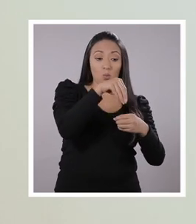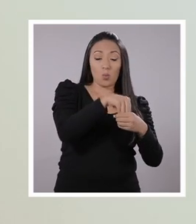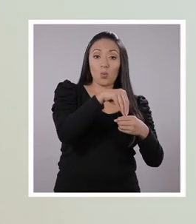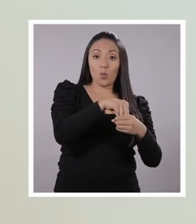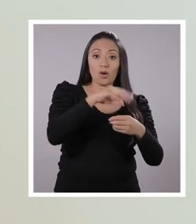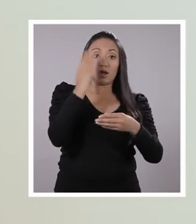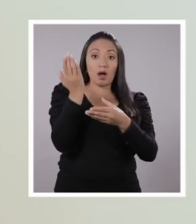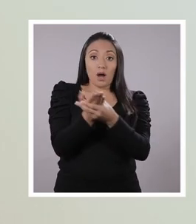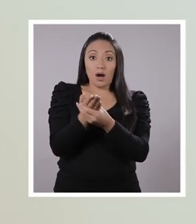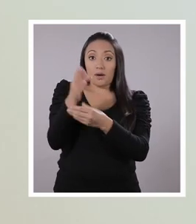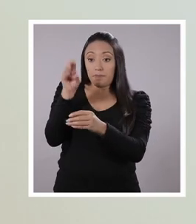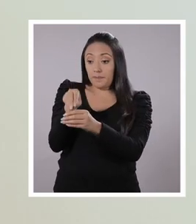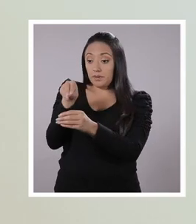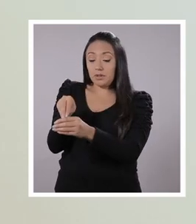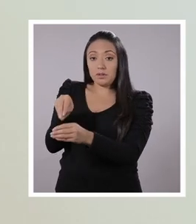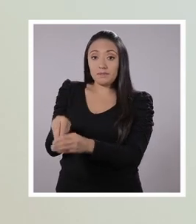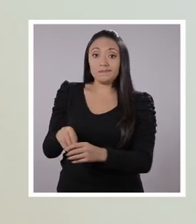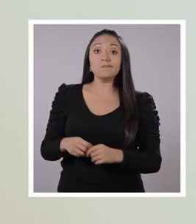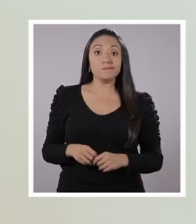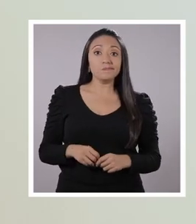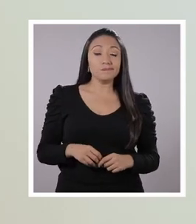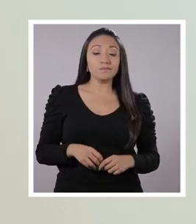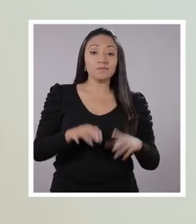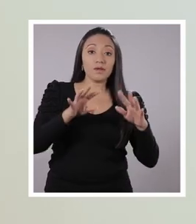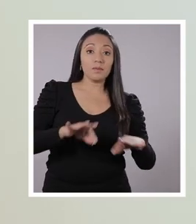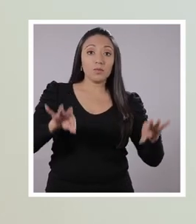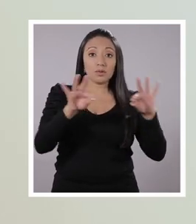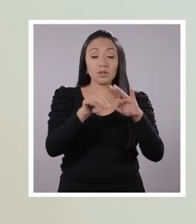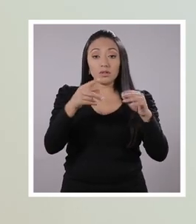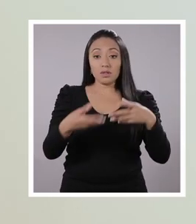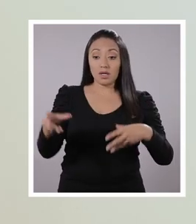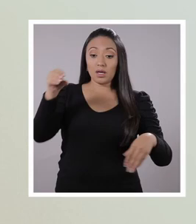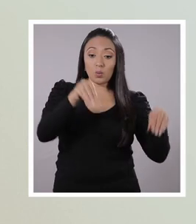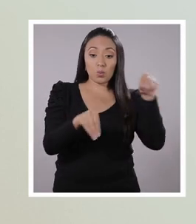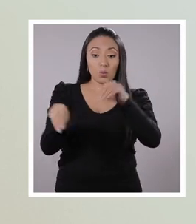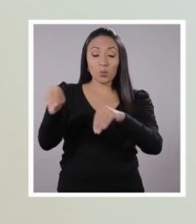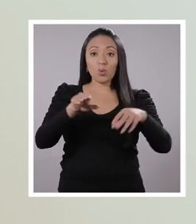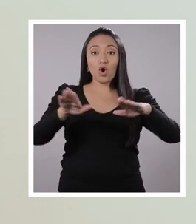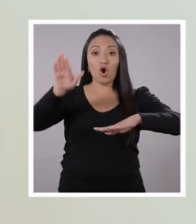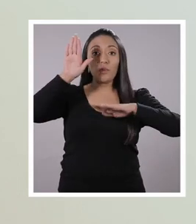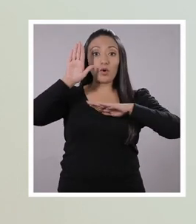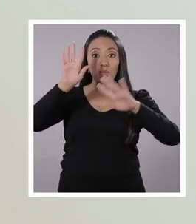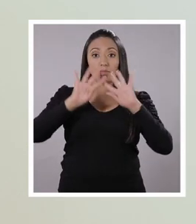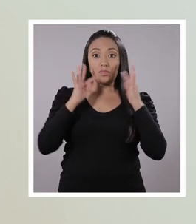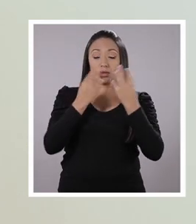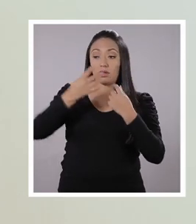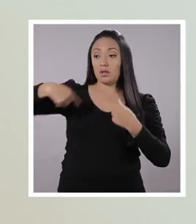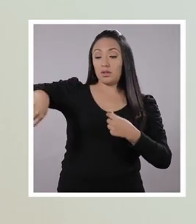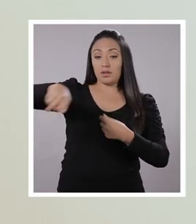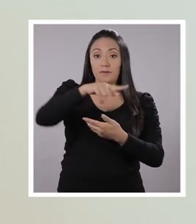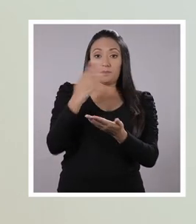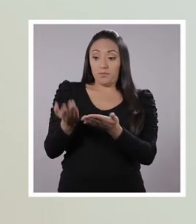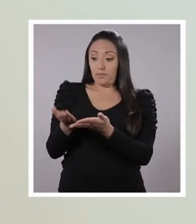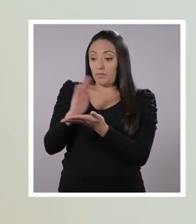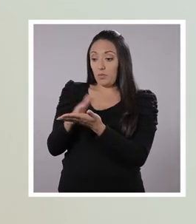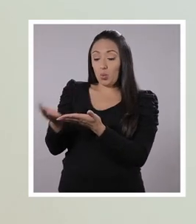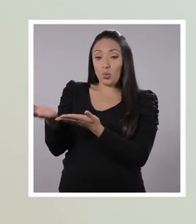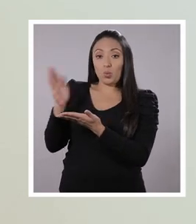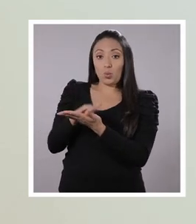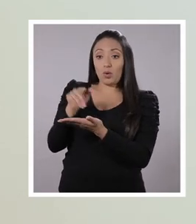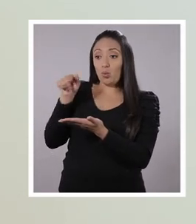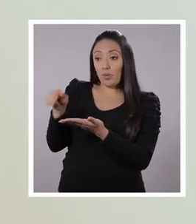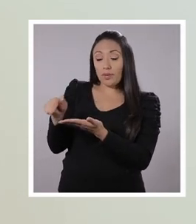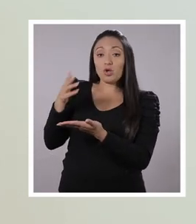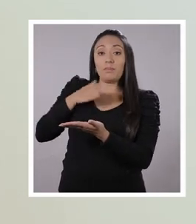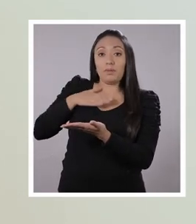podamos guardarlo en nuestro portafolio y que podamos también incluir los compromisos de toda la familia? En nuestro cuaderno estaban